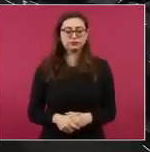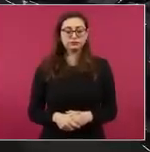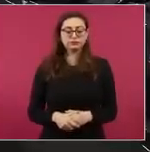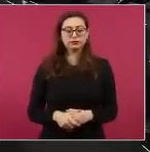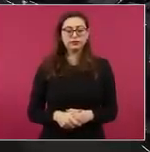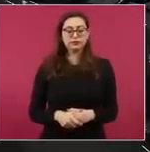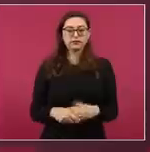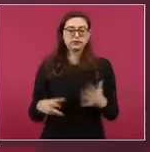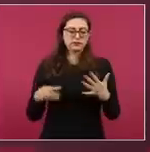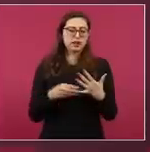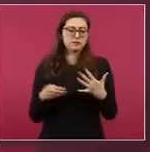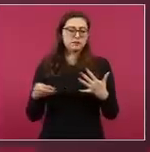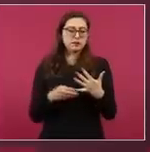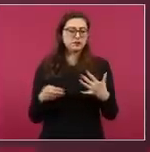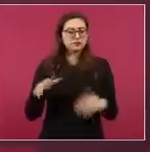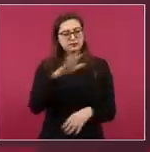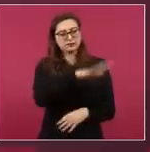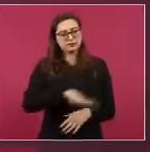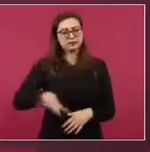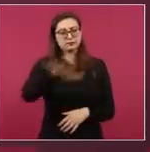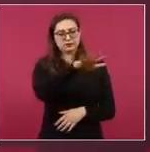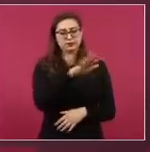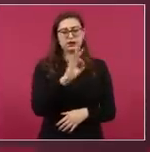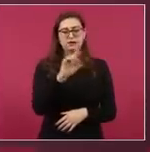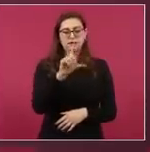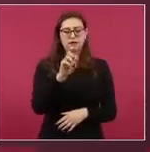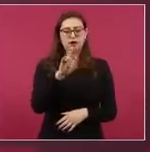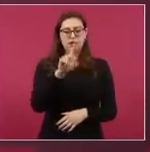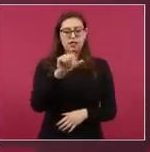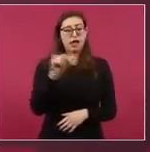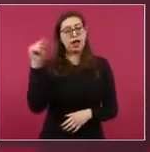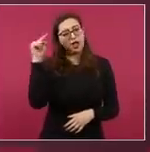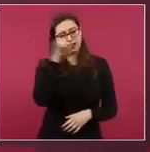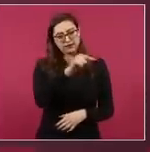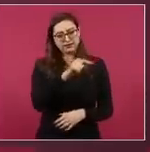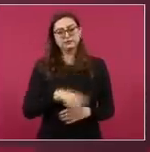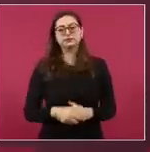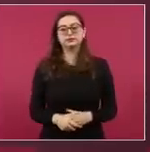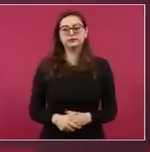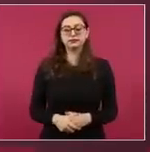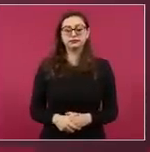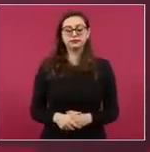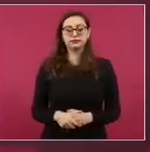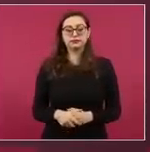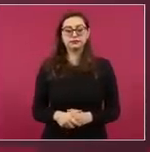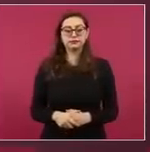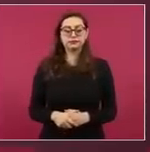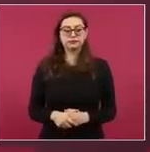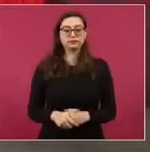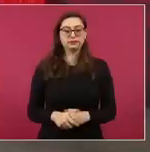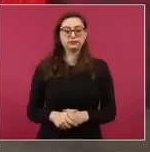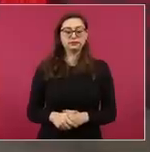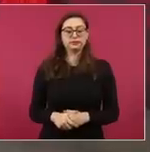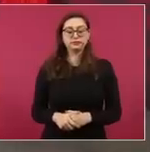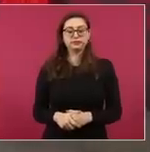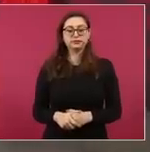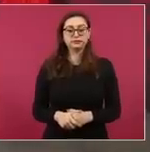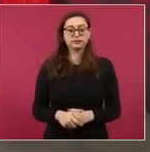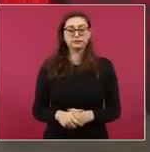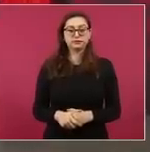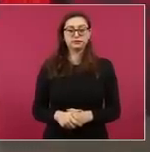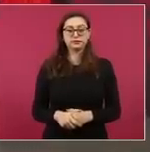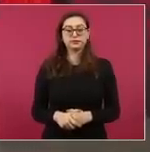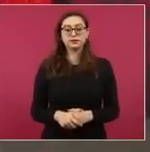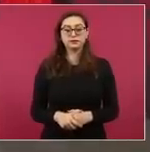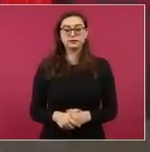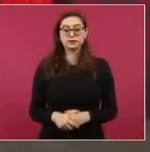la Florida y hay una ley